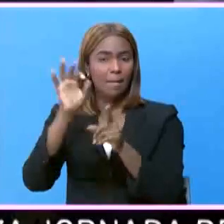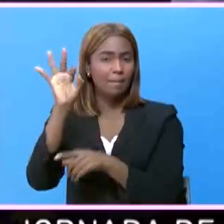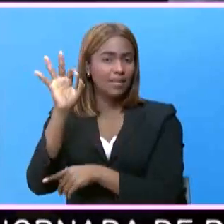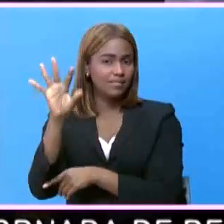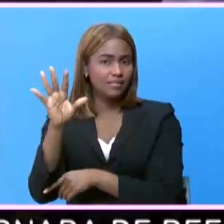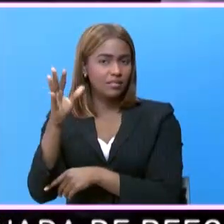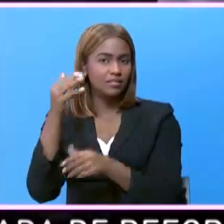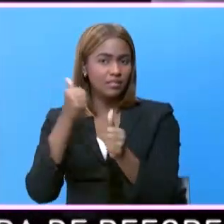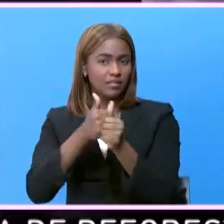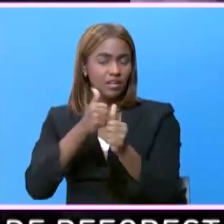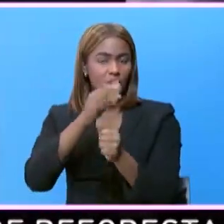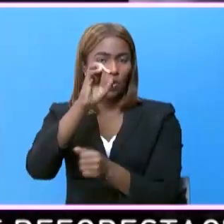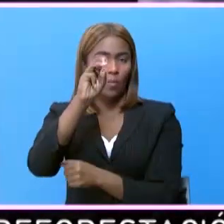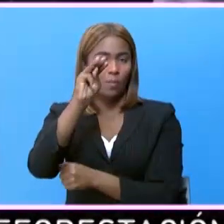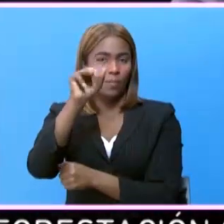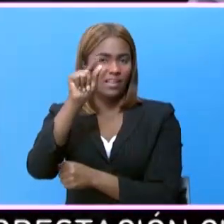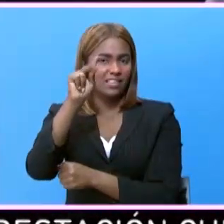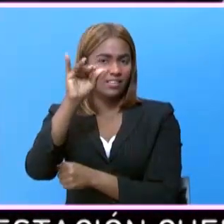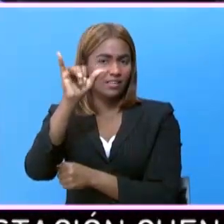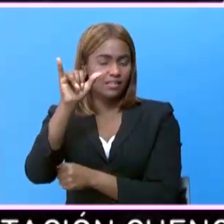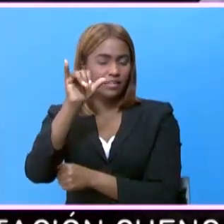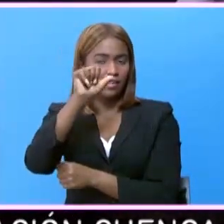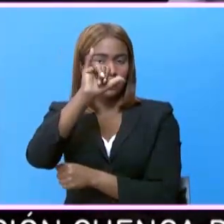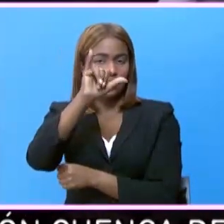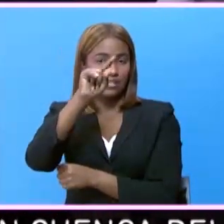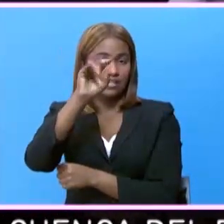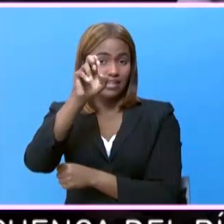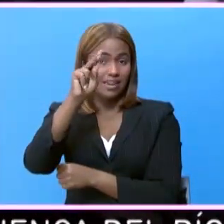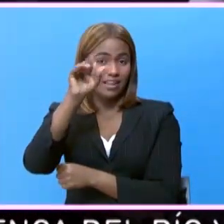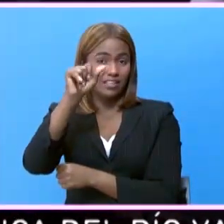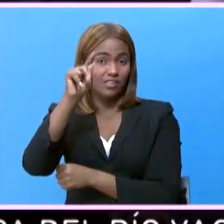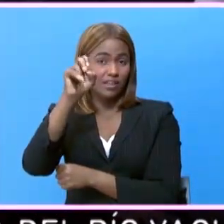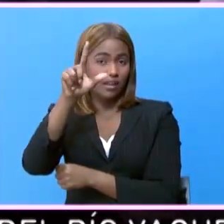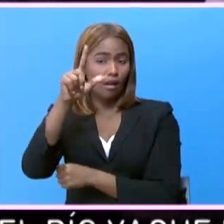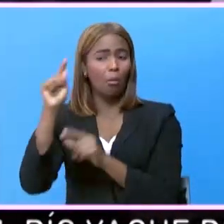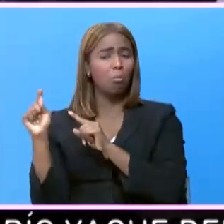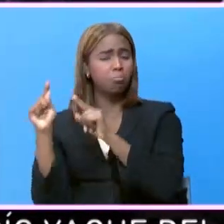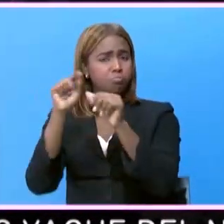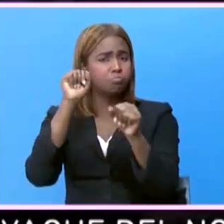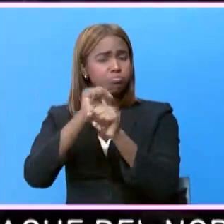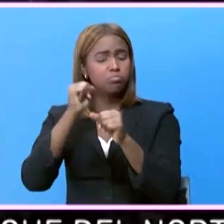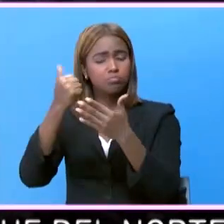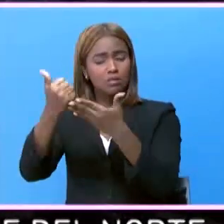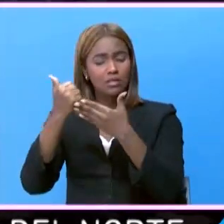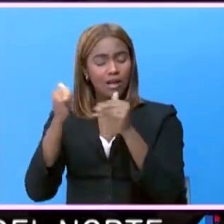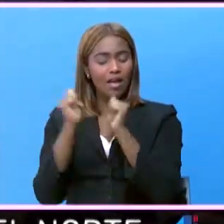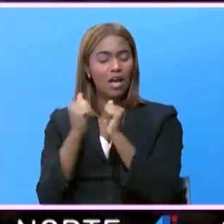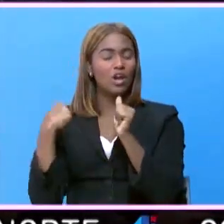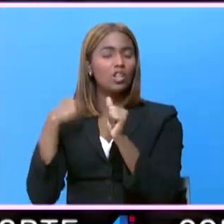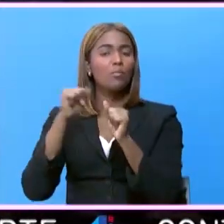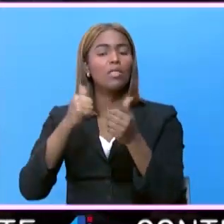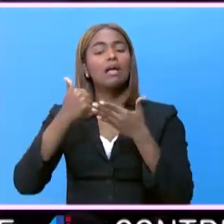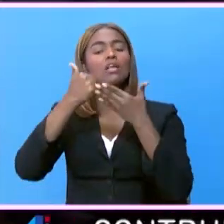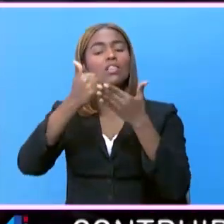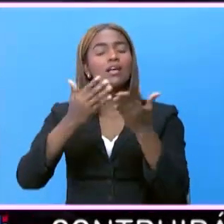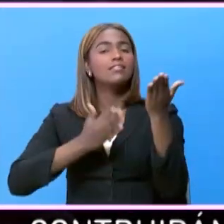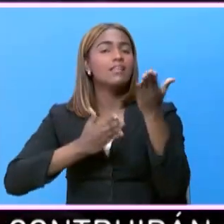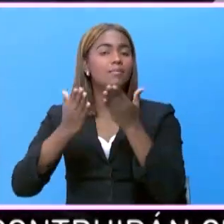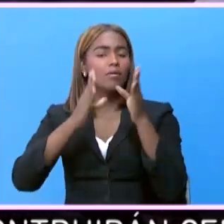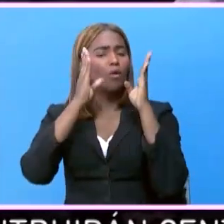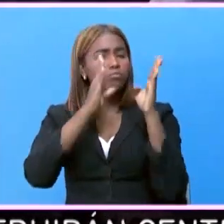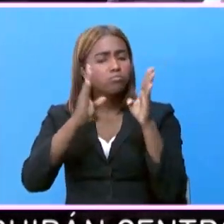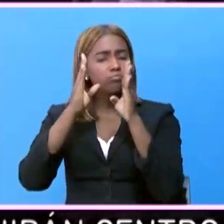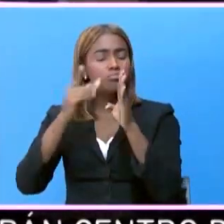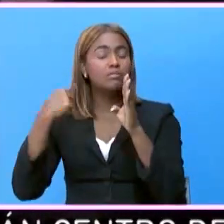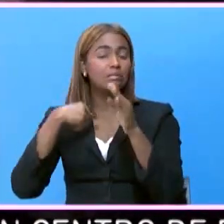Compassion International que hacen este esfuerzo por venir a trabajar y que nos han permitido a nosotros también como alcaldía ser facilitadores de los servicios y de la atención